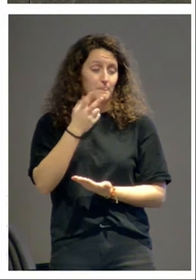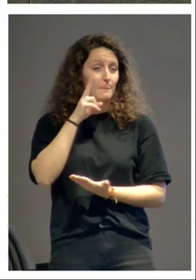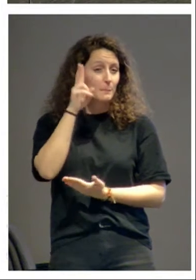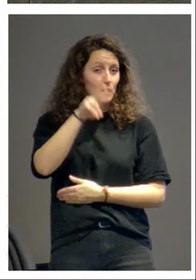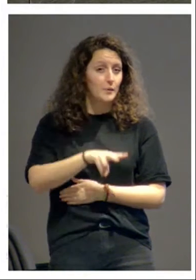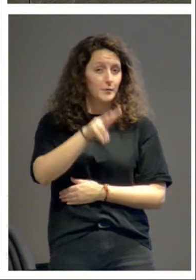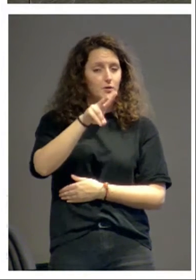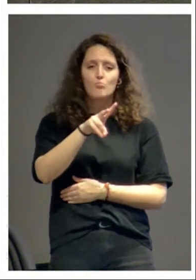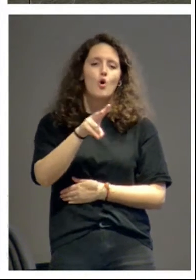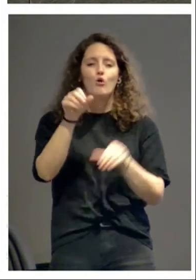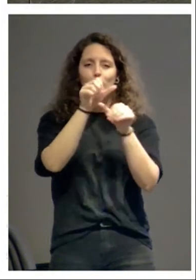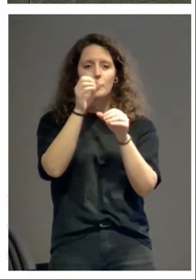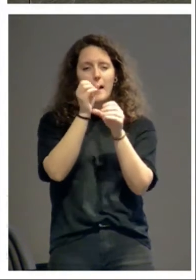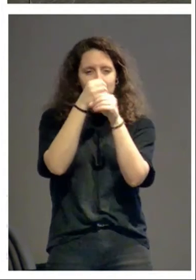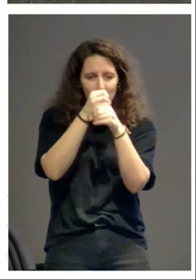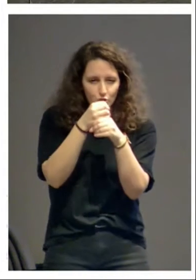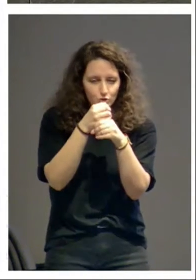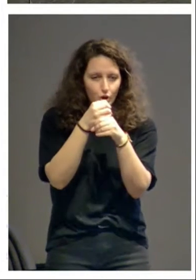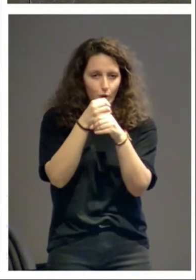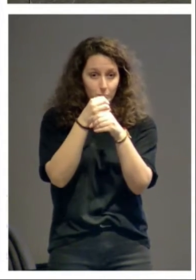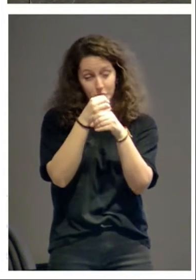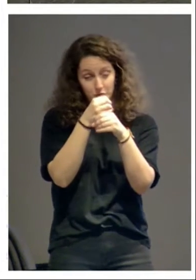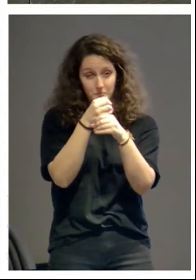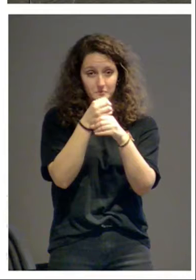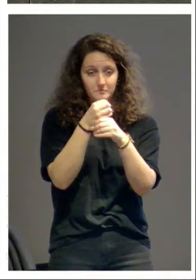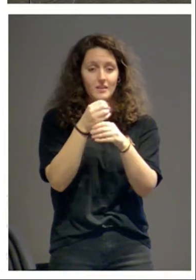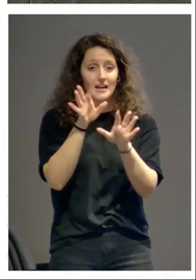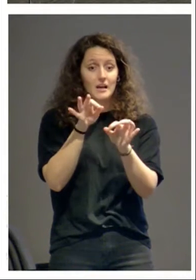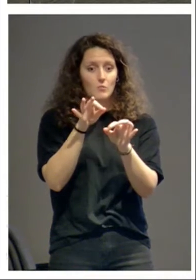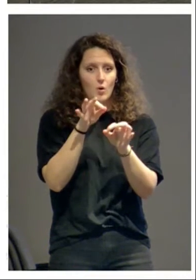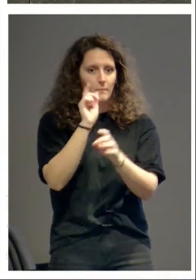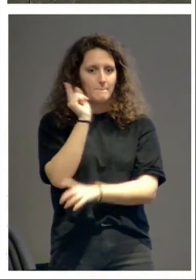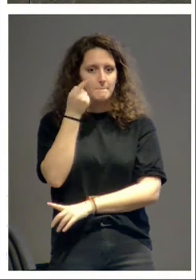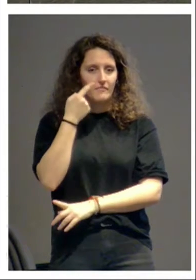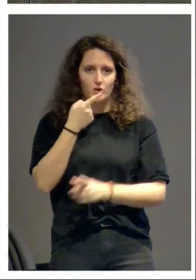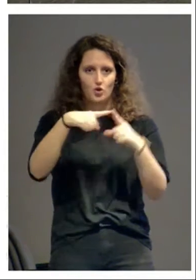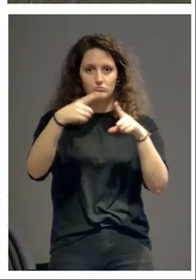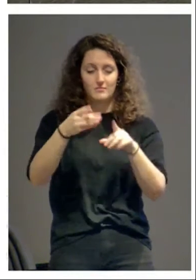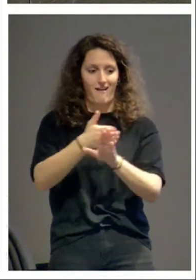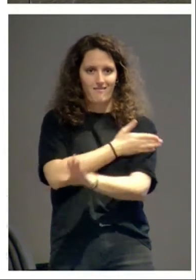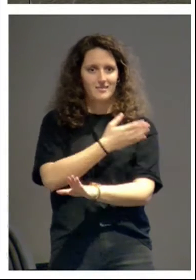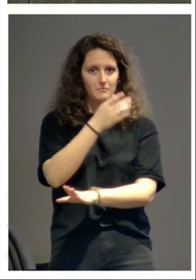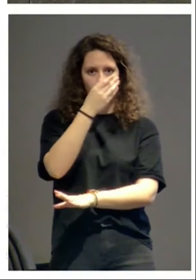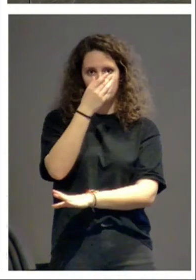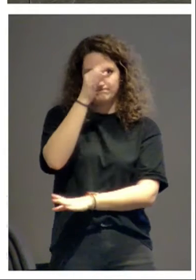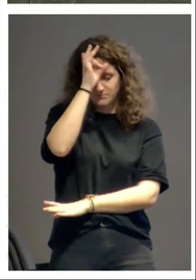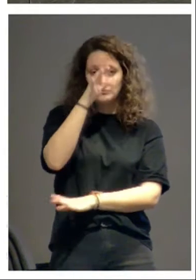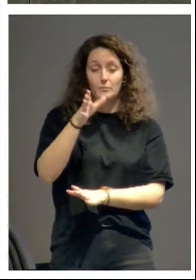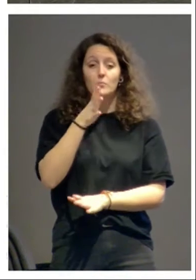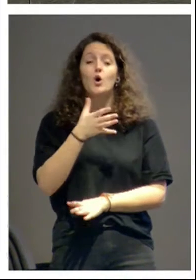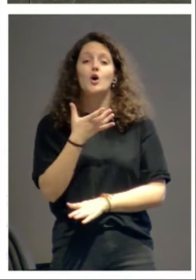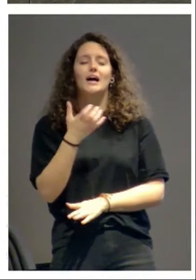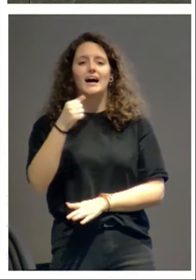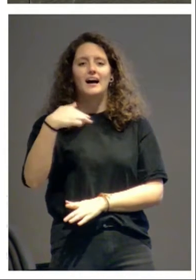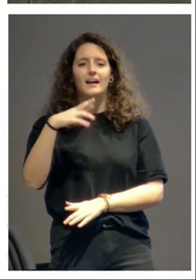microscopio, salen a la vista cosas que desconocíamos. Paula Garatea, por ejemplo, ha empezado